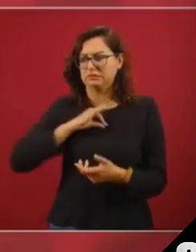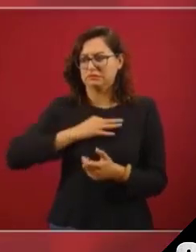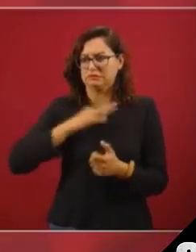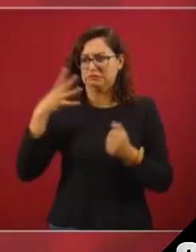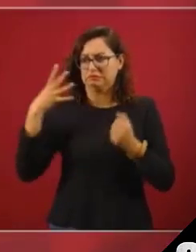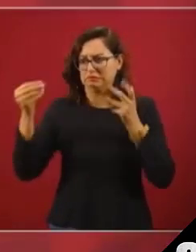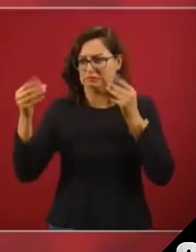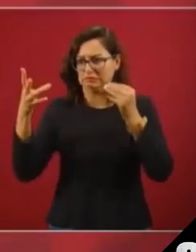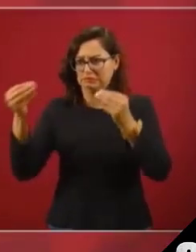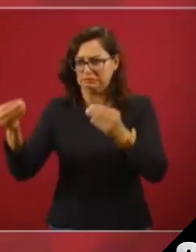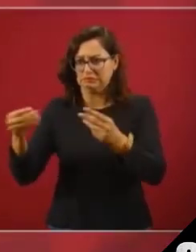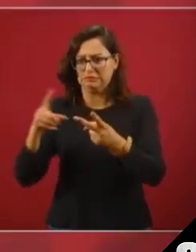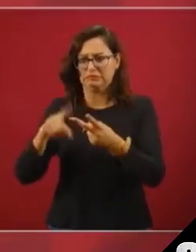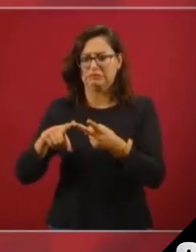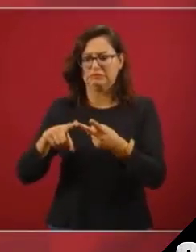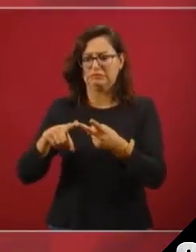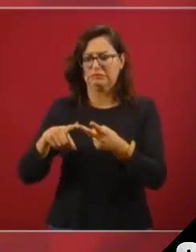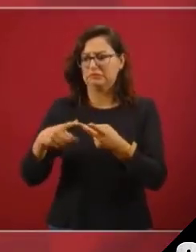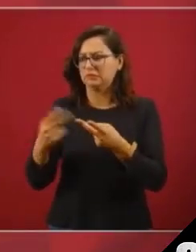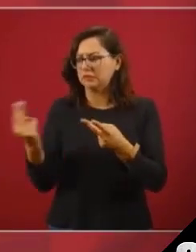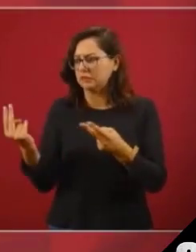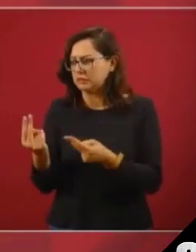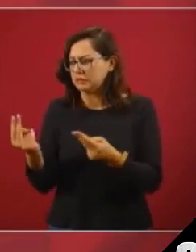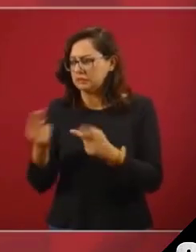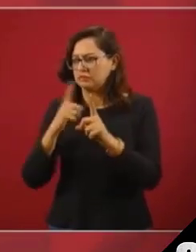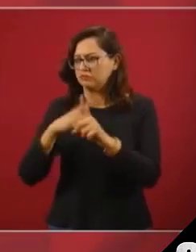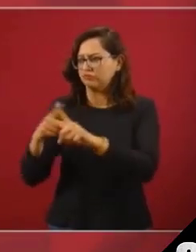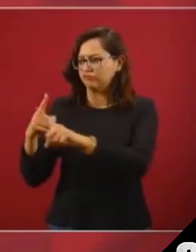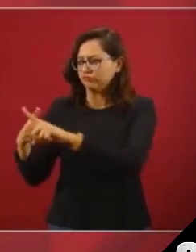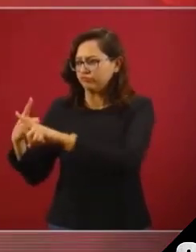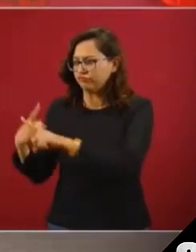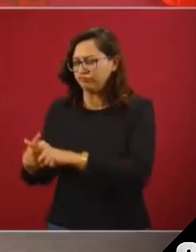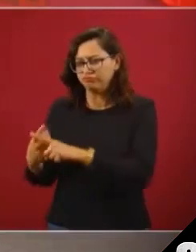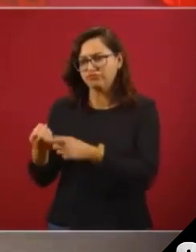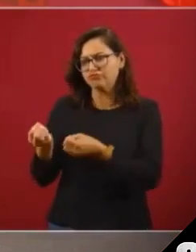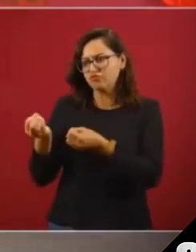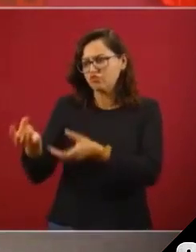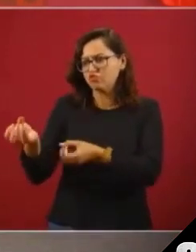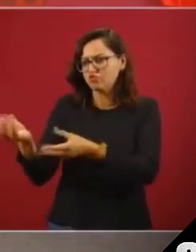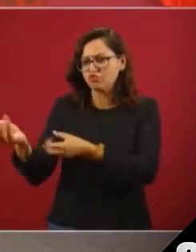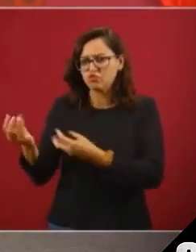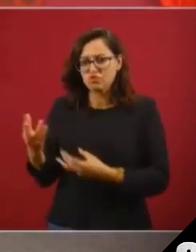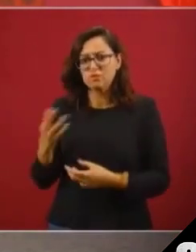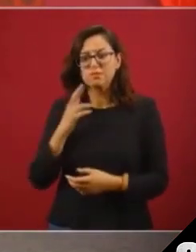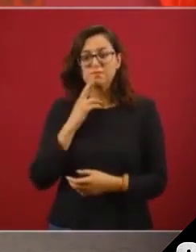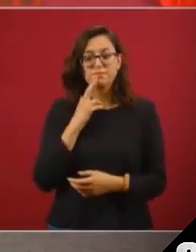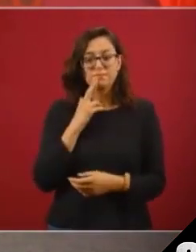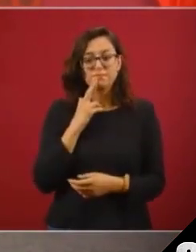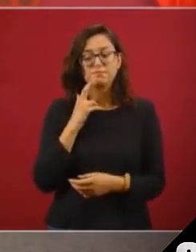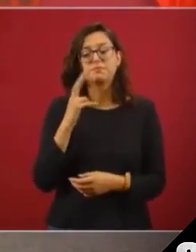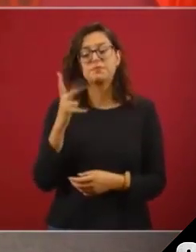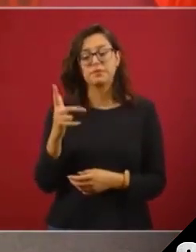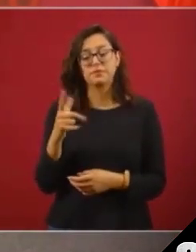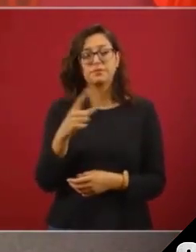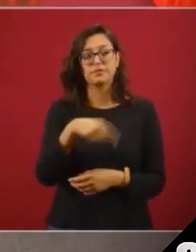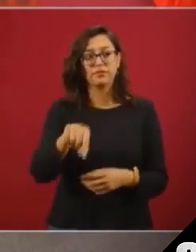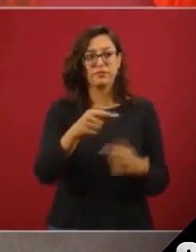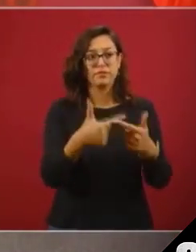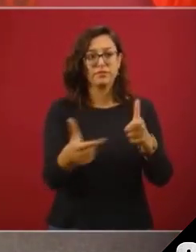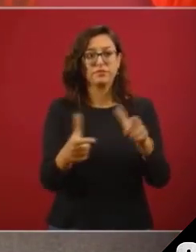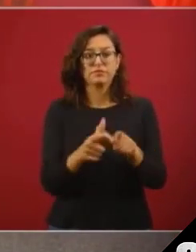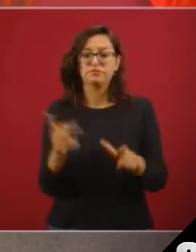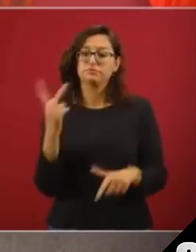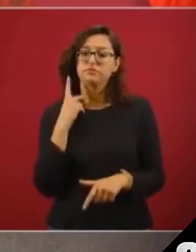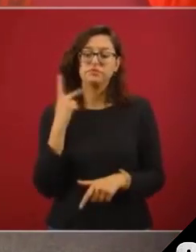sanitaria y para las necesidades de la gente. Y tienen que apretarse el cinturón